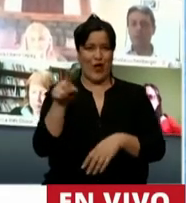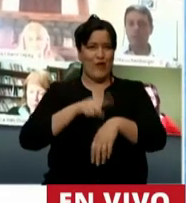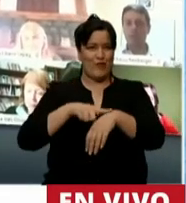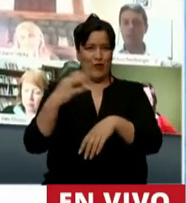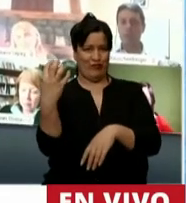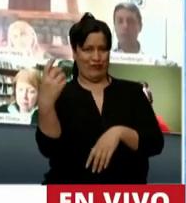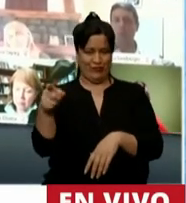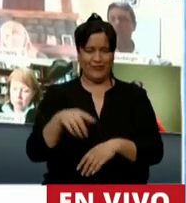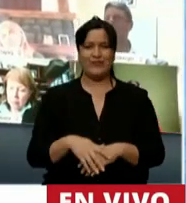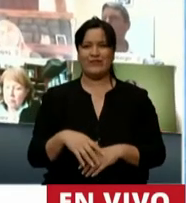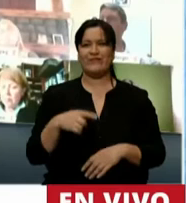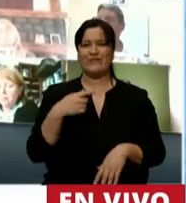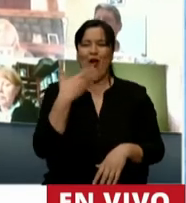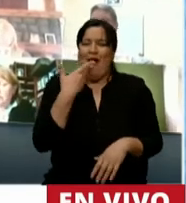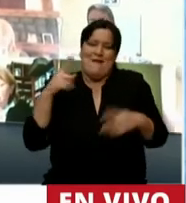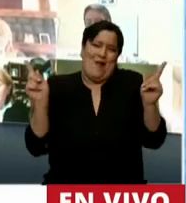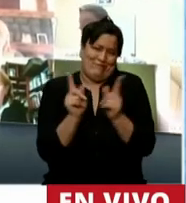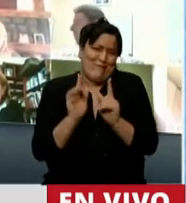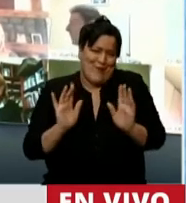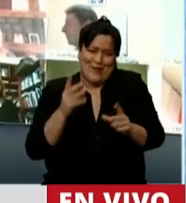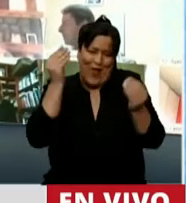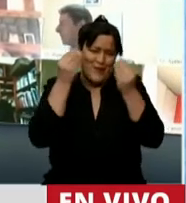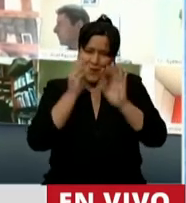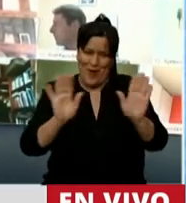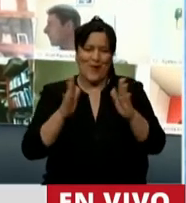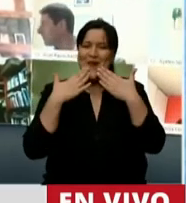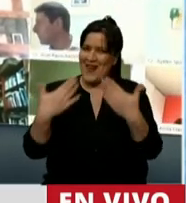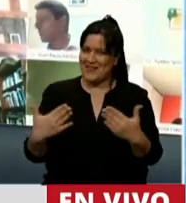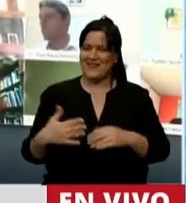Yo voy a hablar poco, presidente, no se preocupe. Muchas gracias.